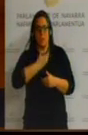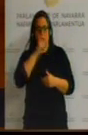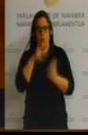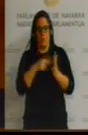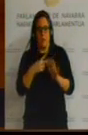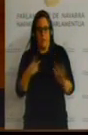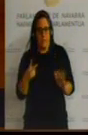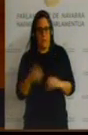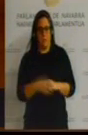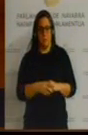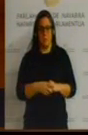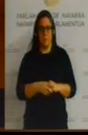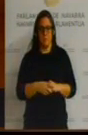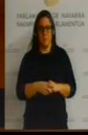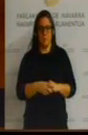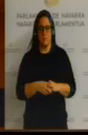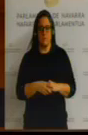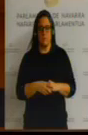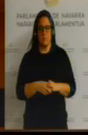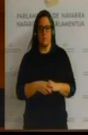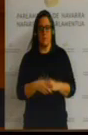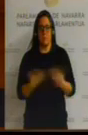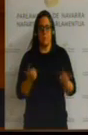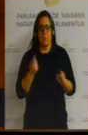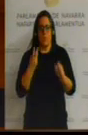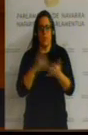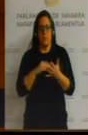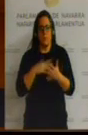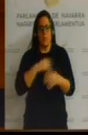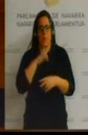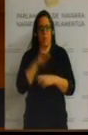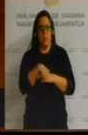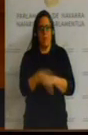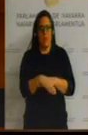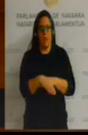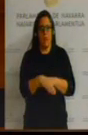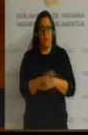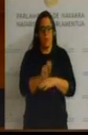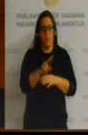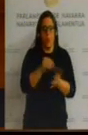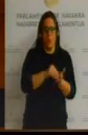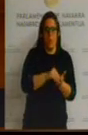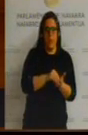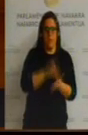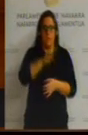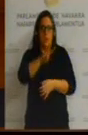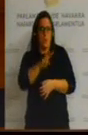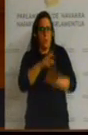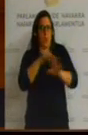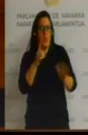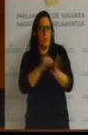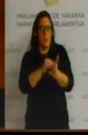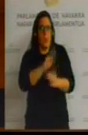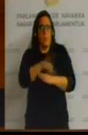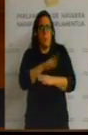Con eso, ¿cuántas veces podríamos mantener pabellones? ¿12, 14, 16 veces podríamos mantener pabellones?